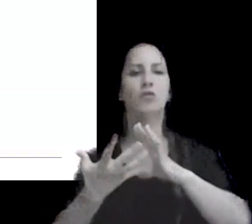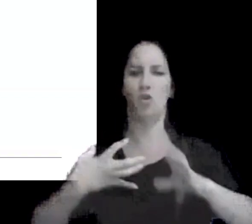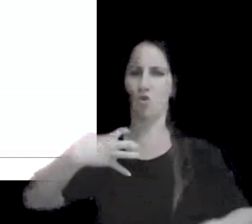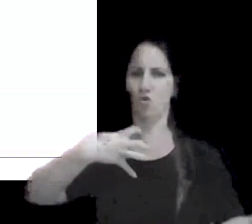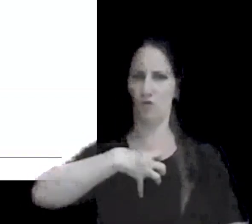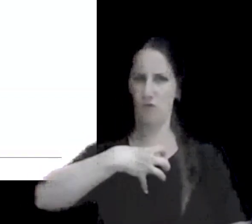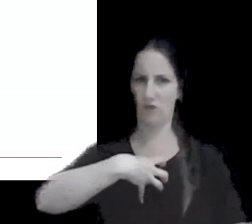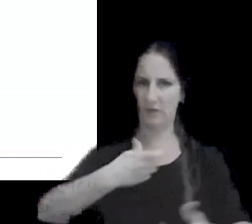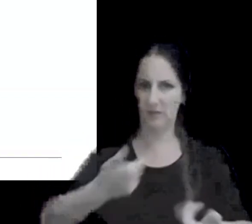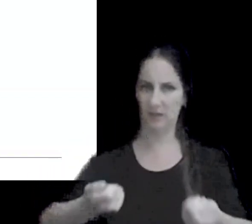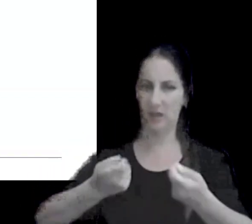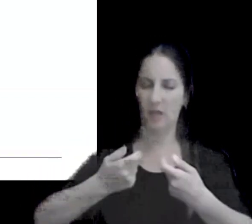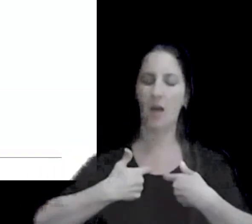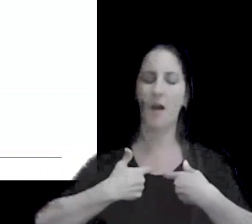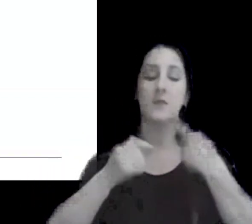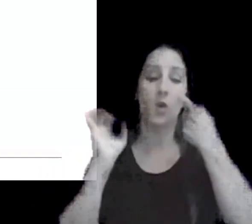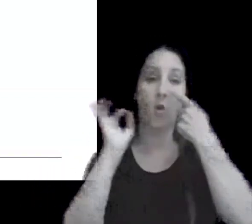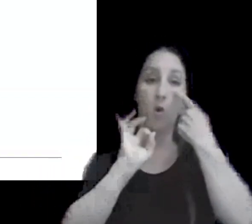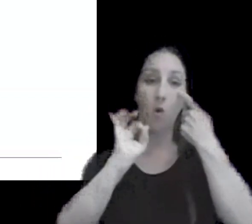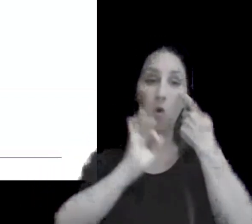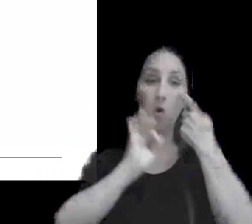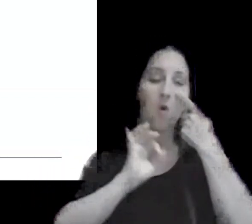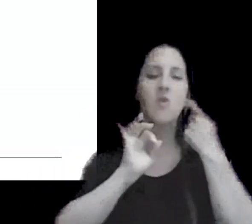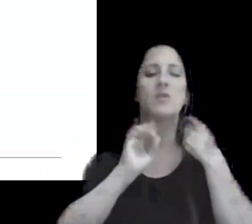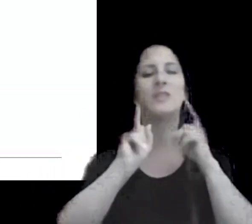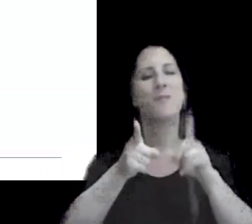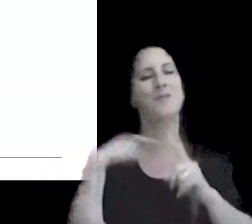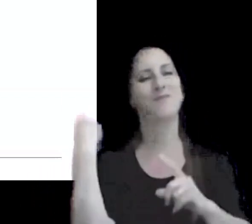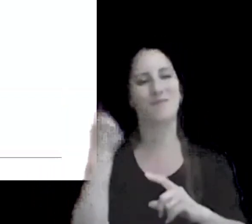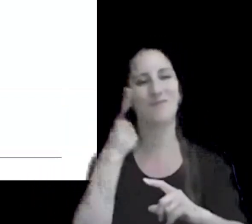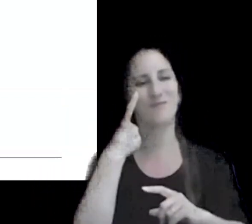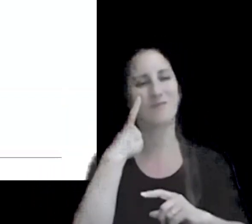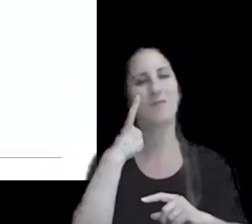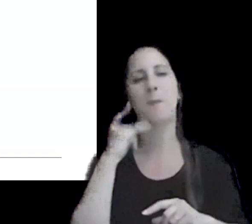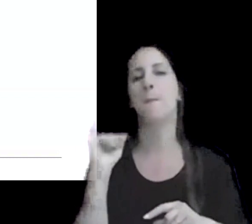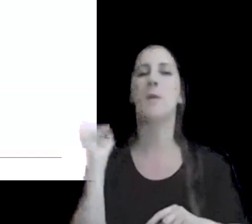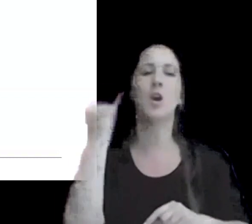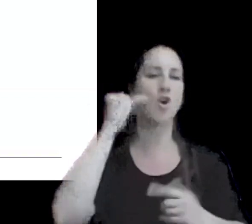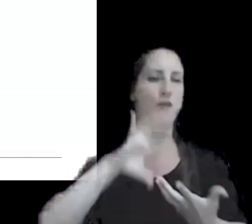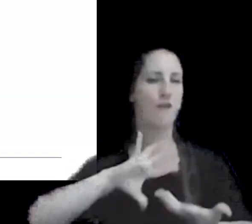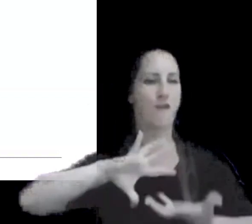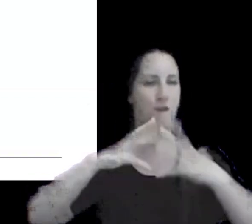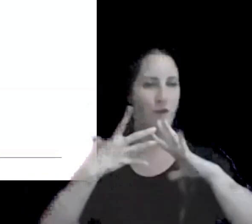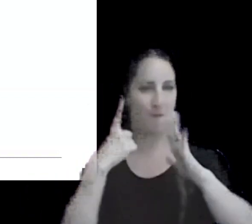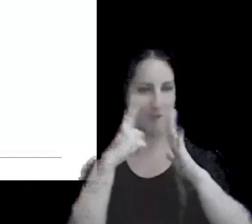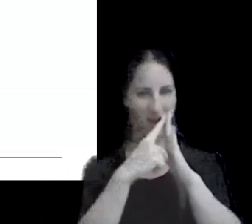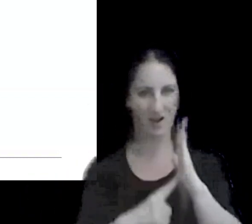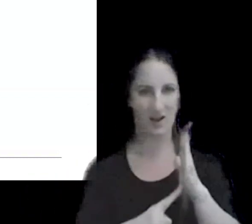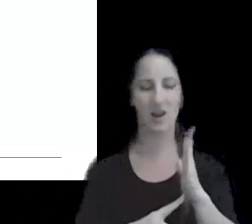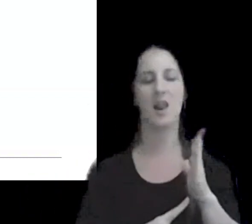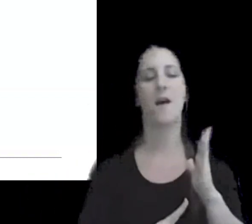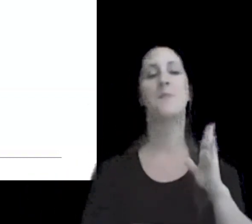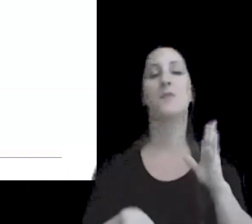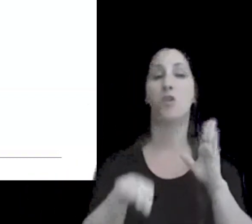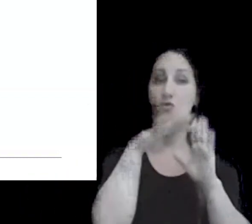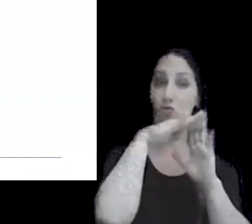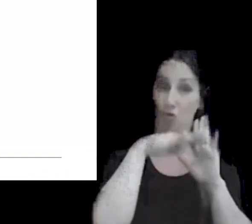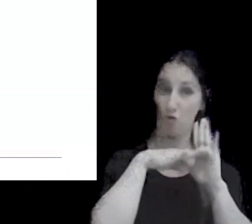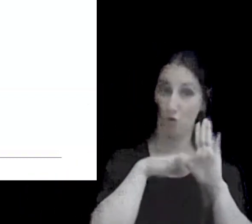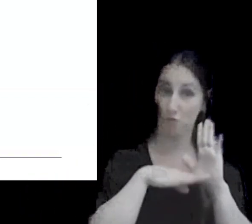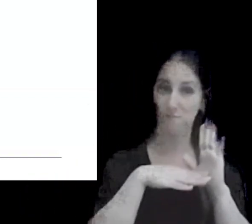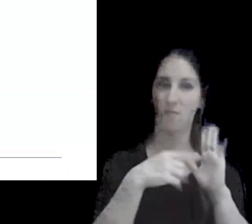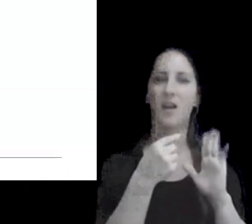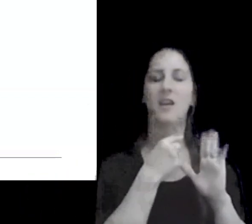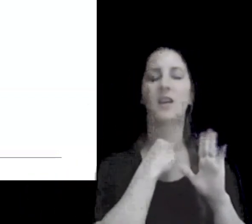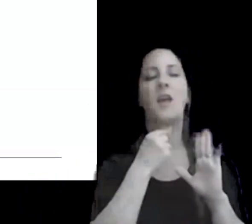o como se conoce como la regla del mejor método la norma requiere que se